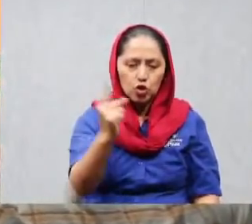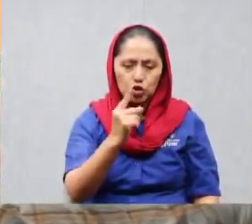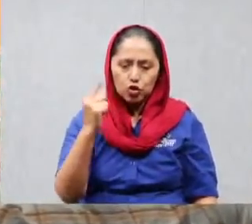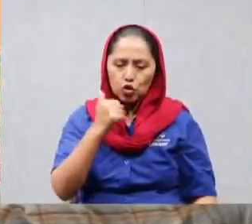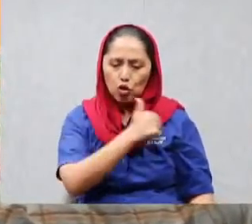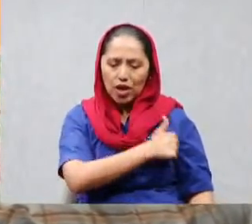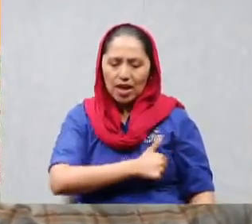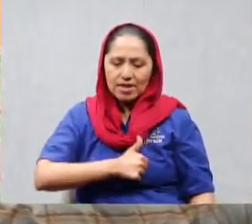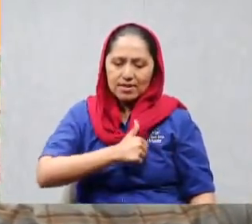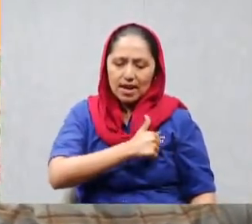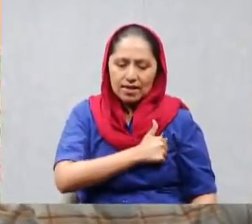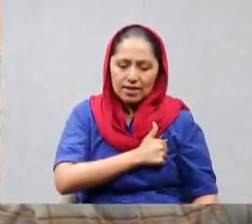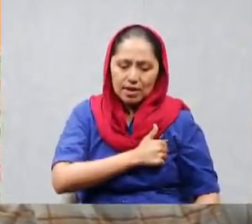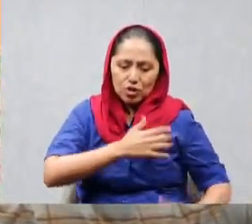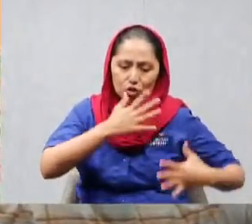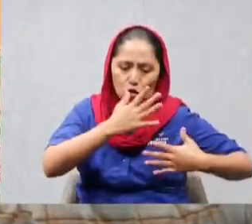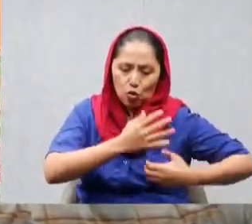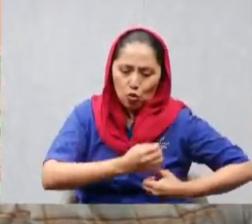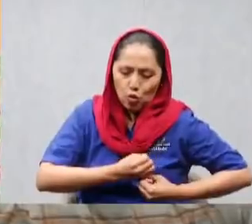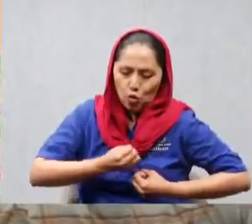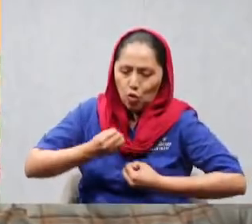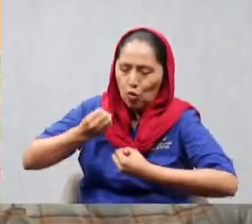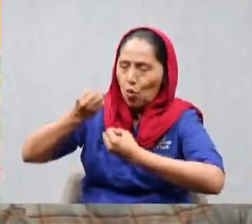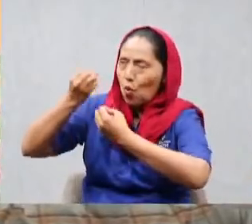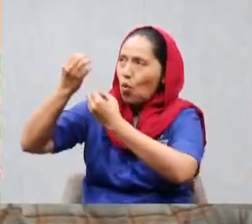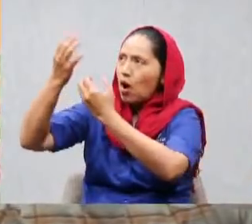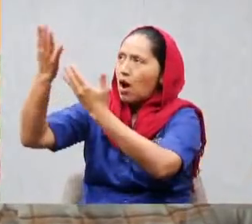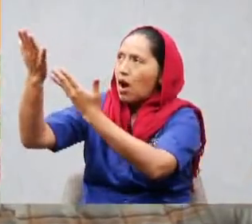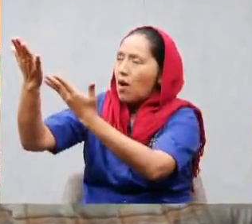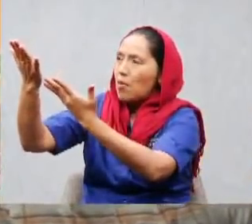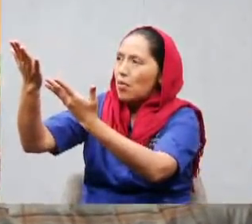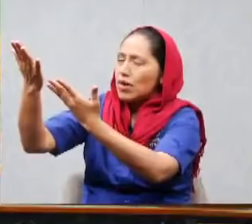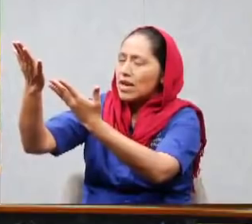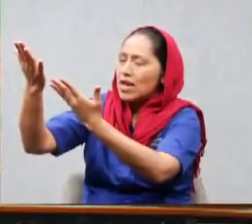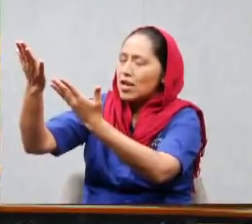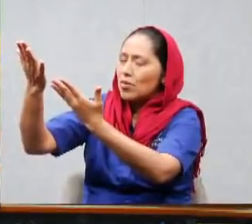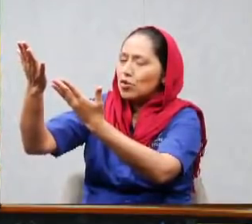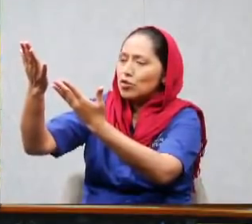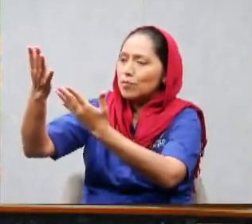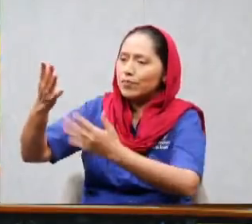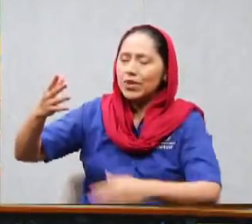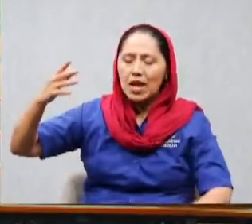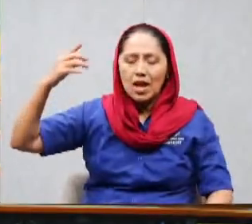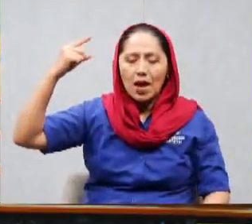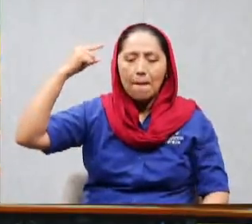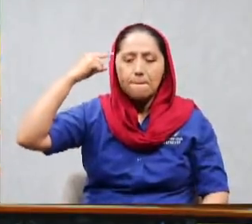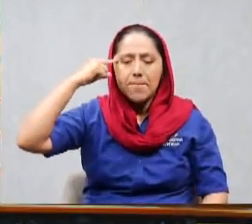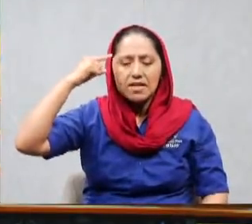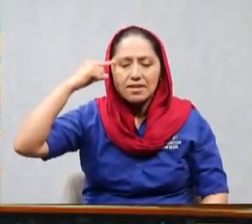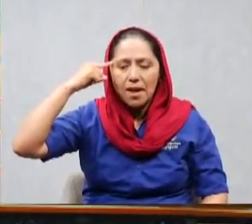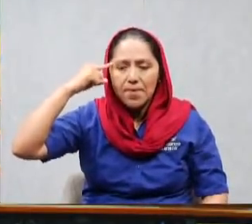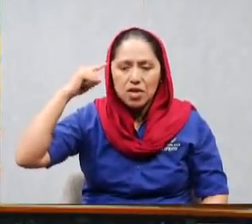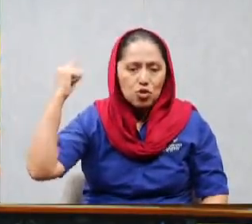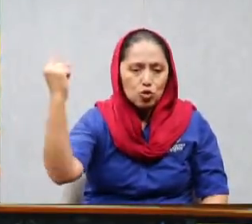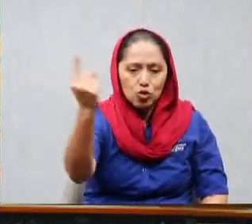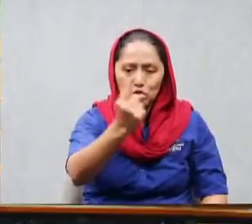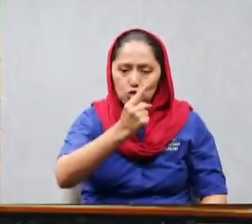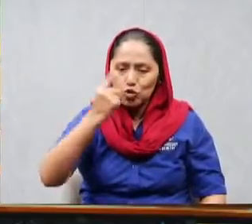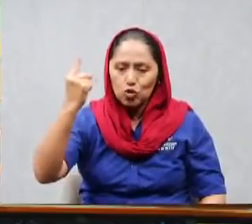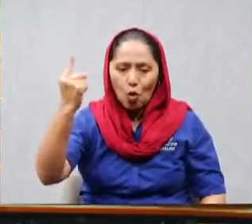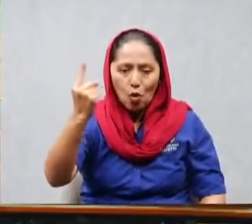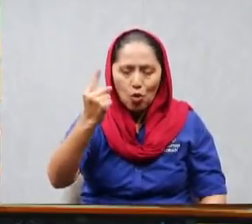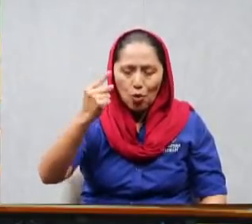acuerdo a lo que Tú has deseado para nuestra vida y llevamos cautivo todo pensamiento todo pensamiento